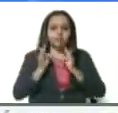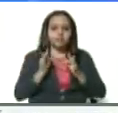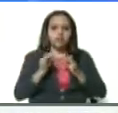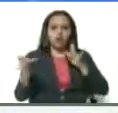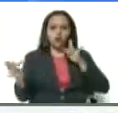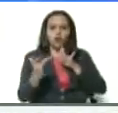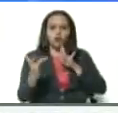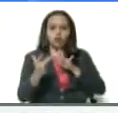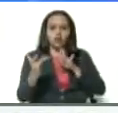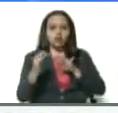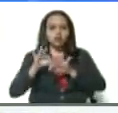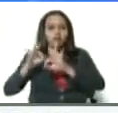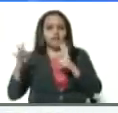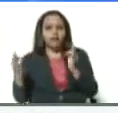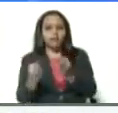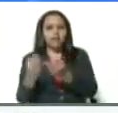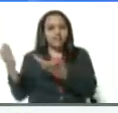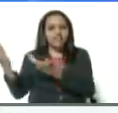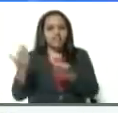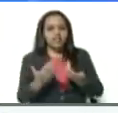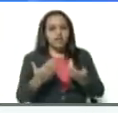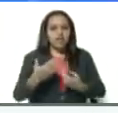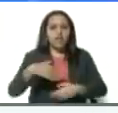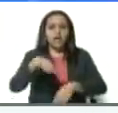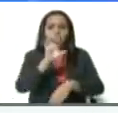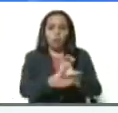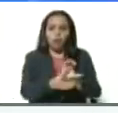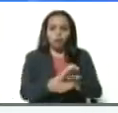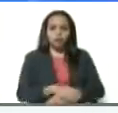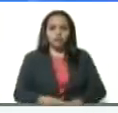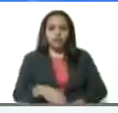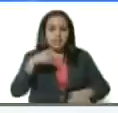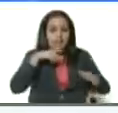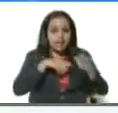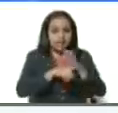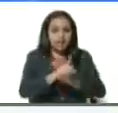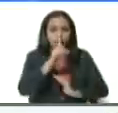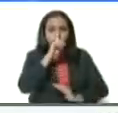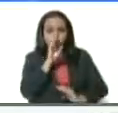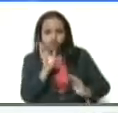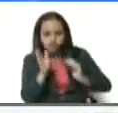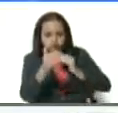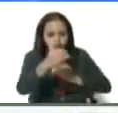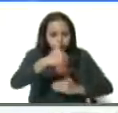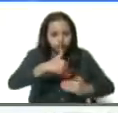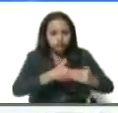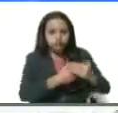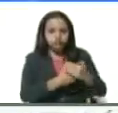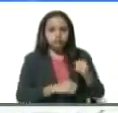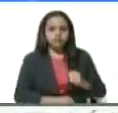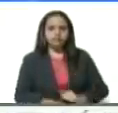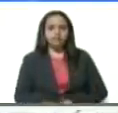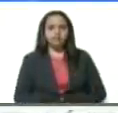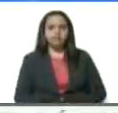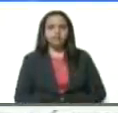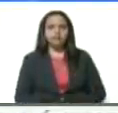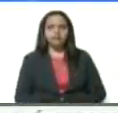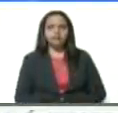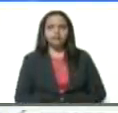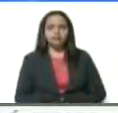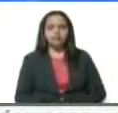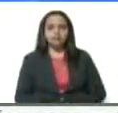contacto con unos familiares que venían de Ecuador y entraron, presidente, por una trocha. Fíjese, la